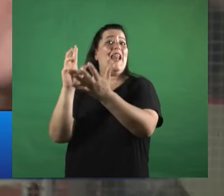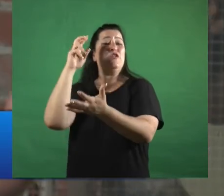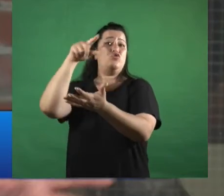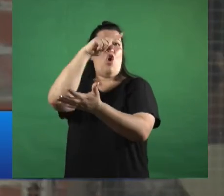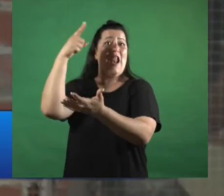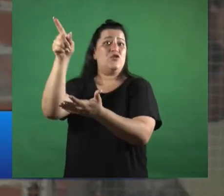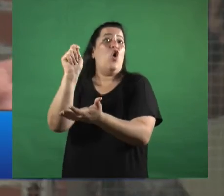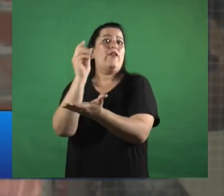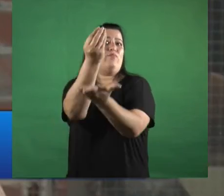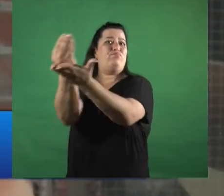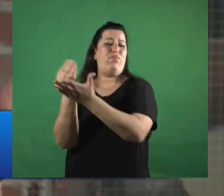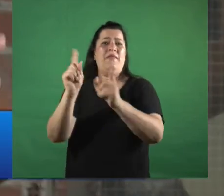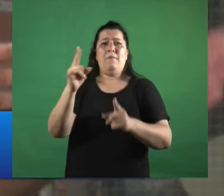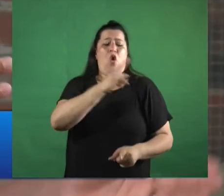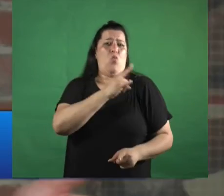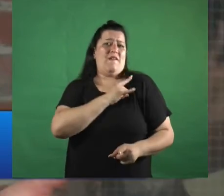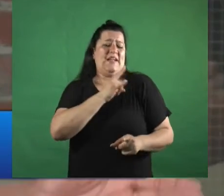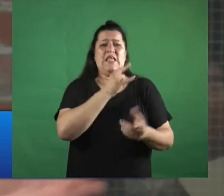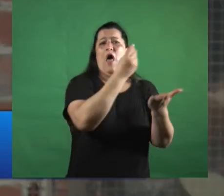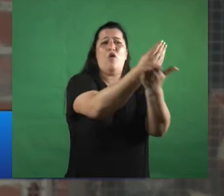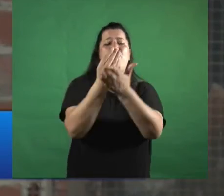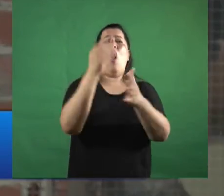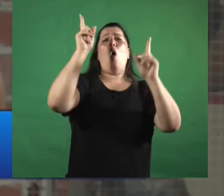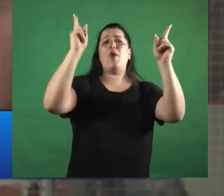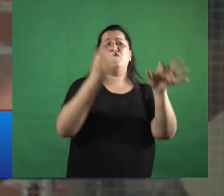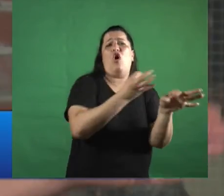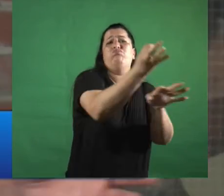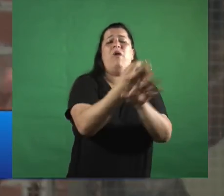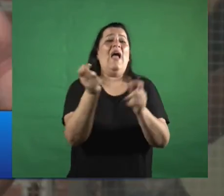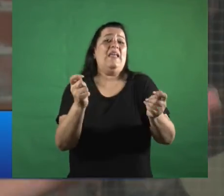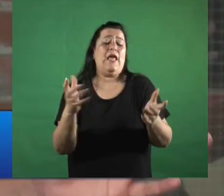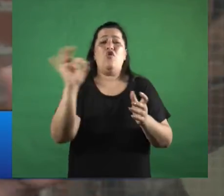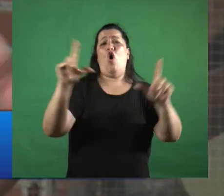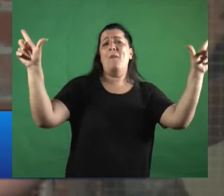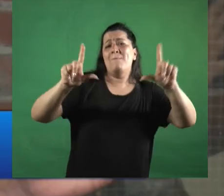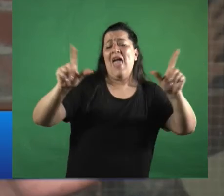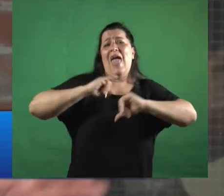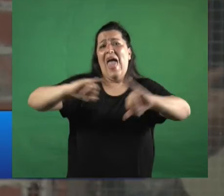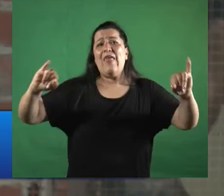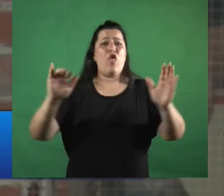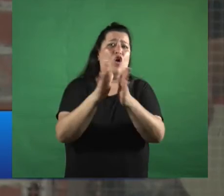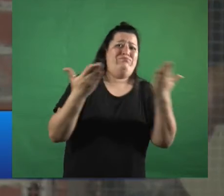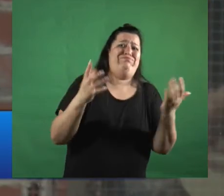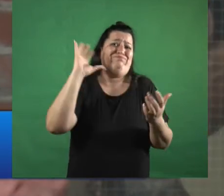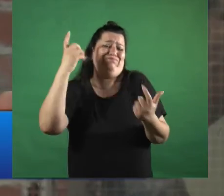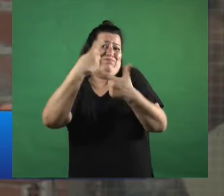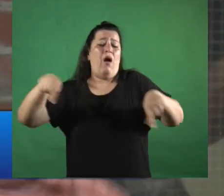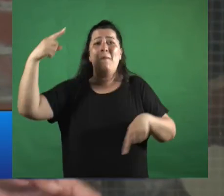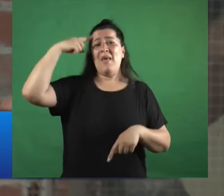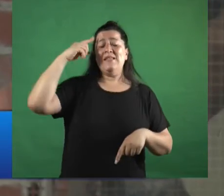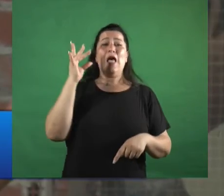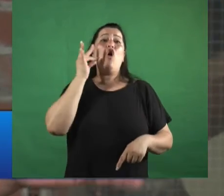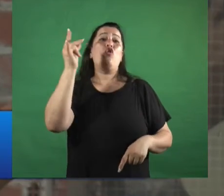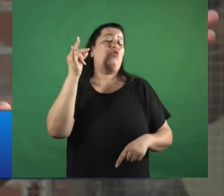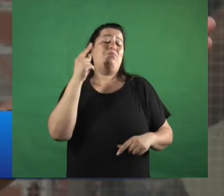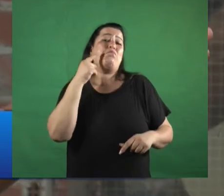cátedra de las universidades prestigiosas y no sé y los medios de comunicación masivos y pensás en el color de piel